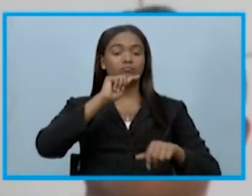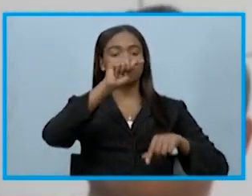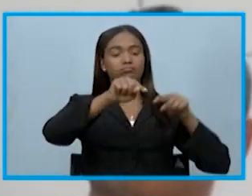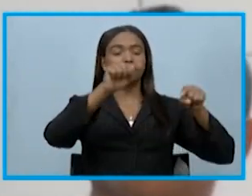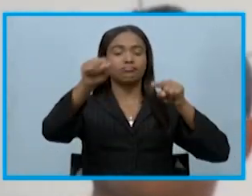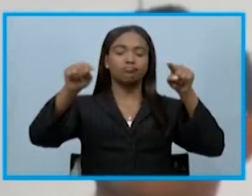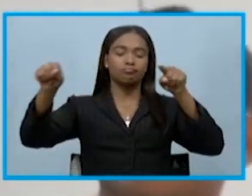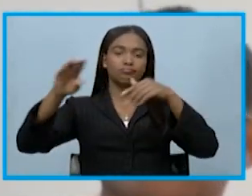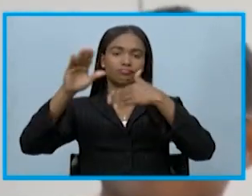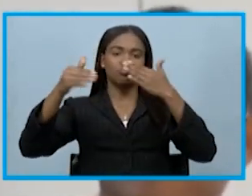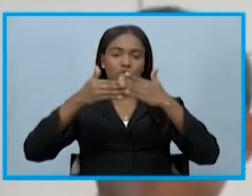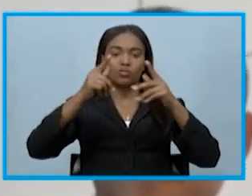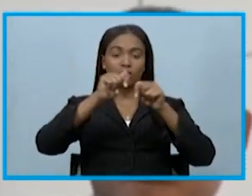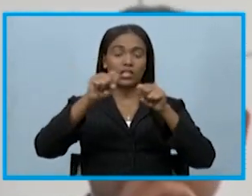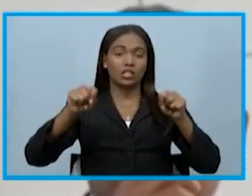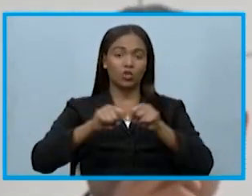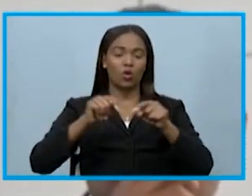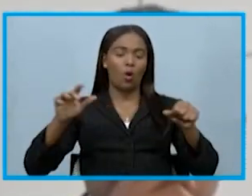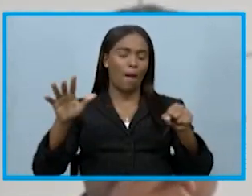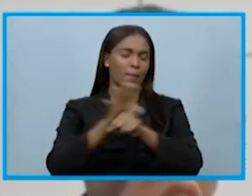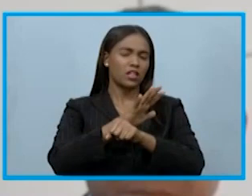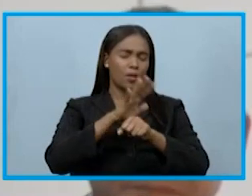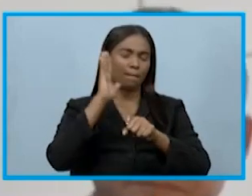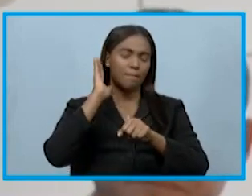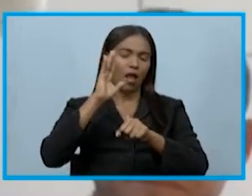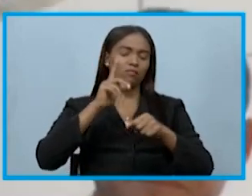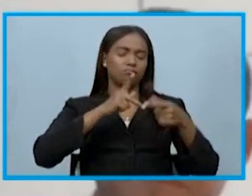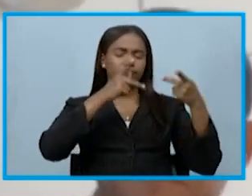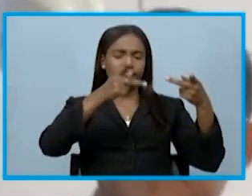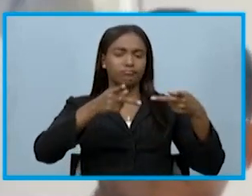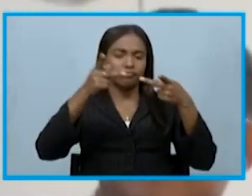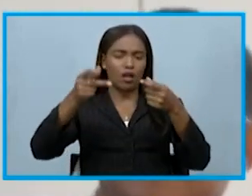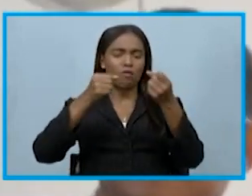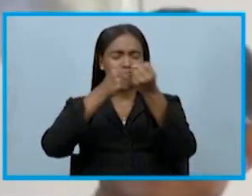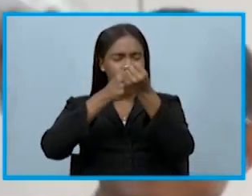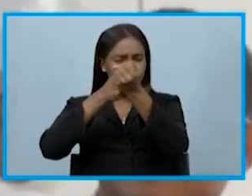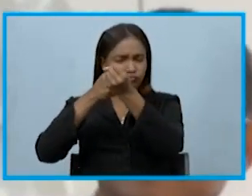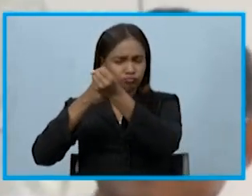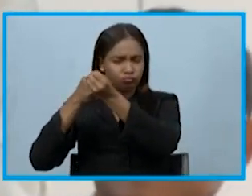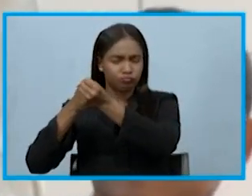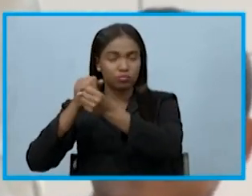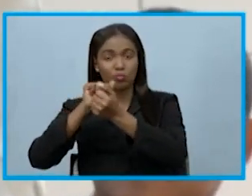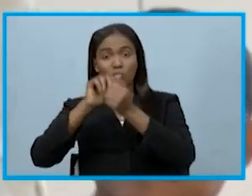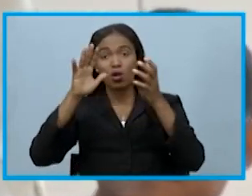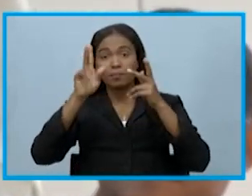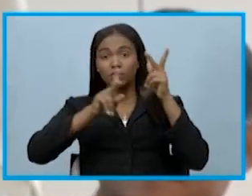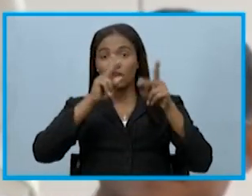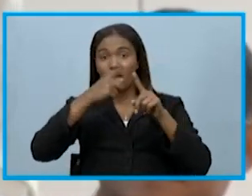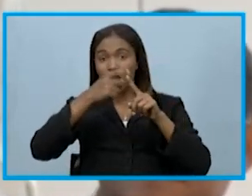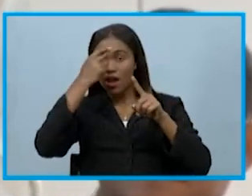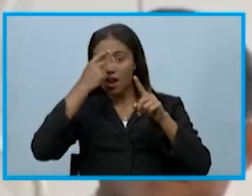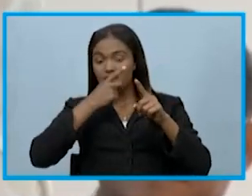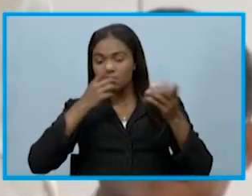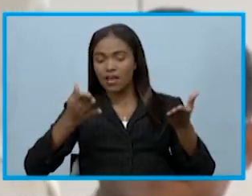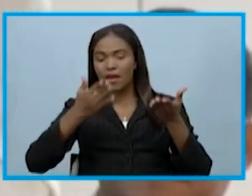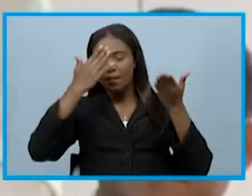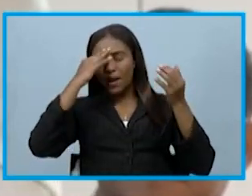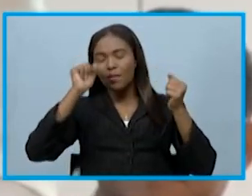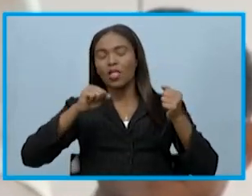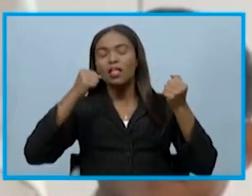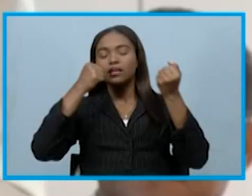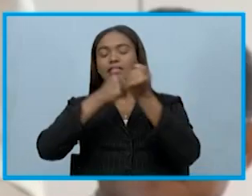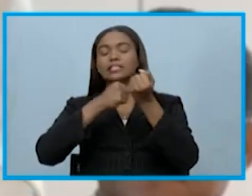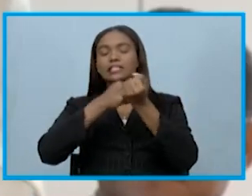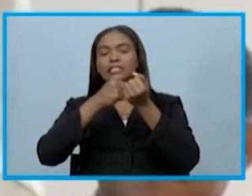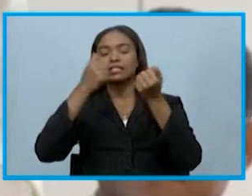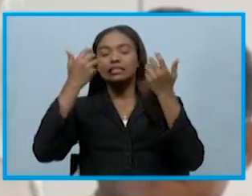como dije, en todo el territorio nacional. Vamos a apoyar a miles de familias dominicanas para saldarles ya de que